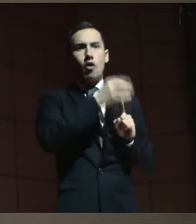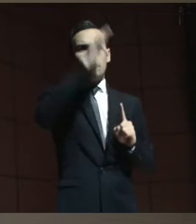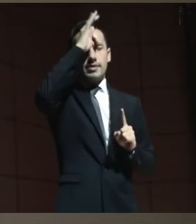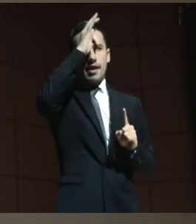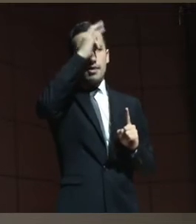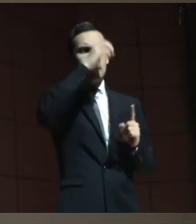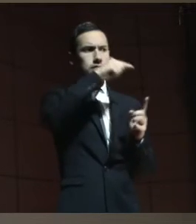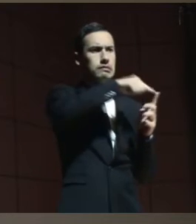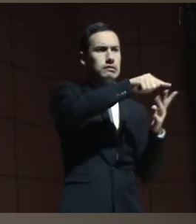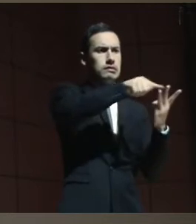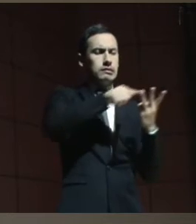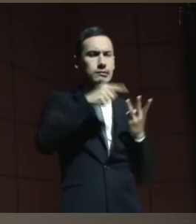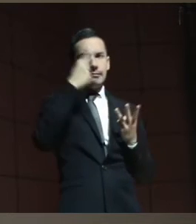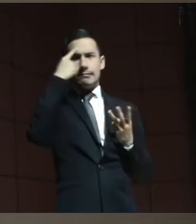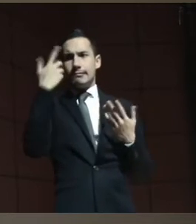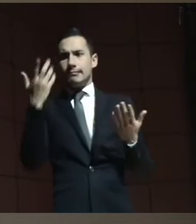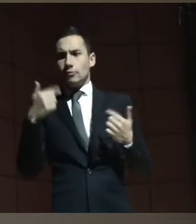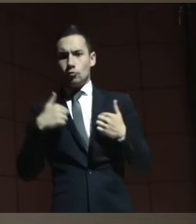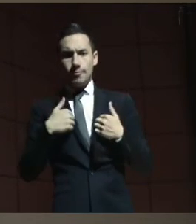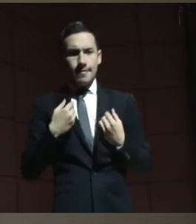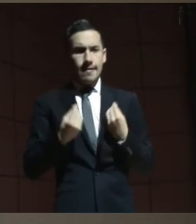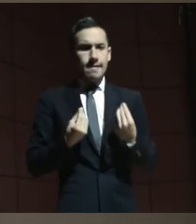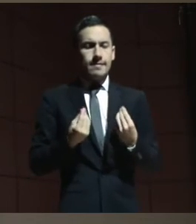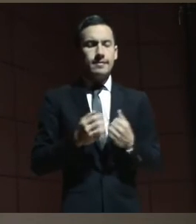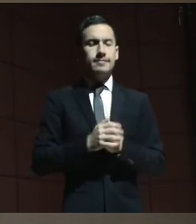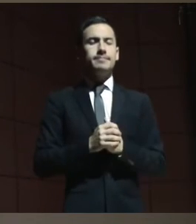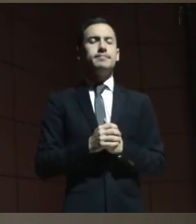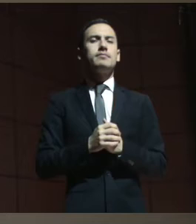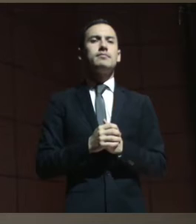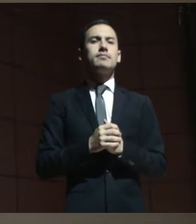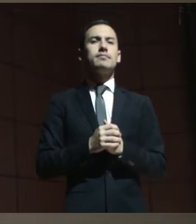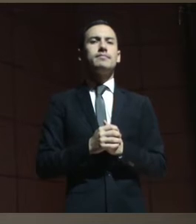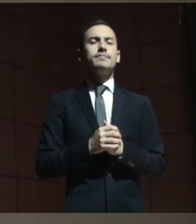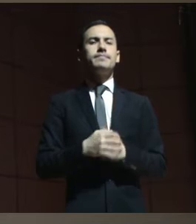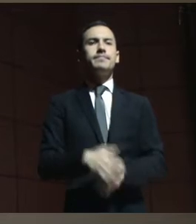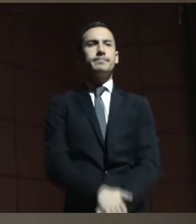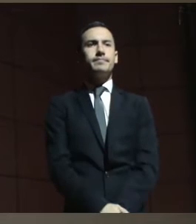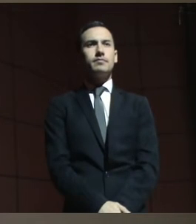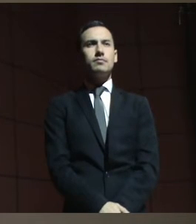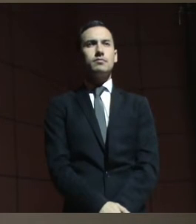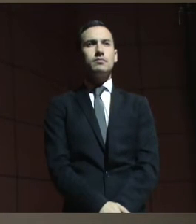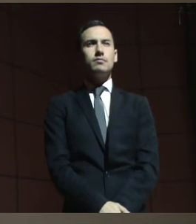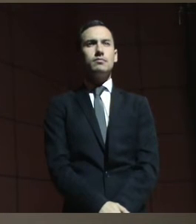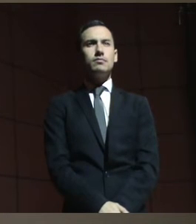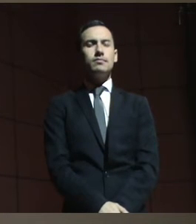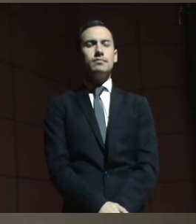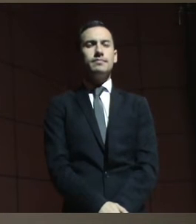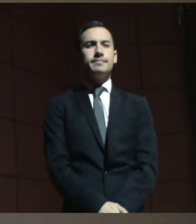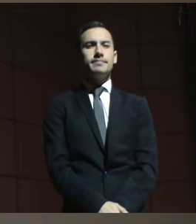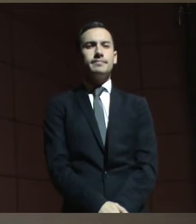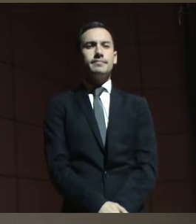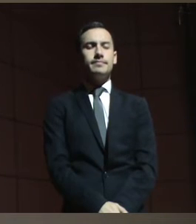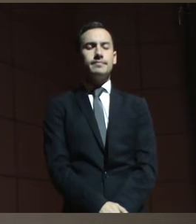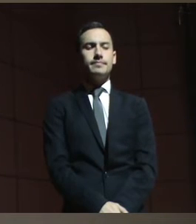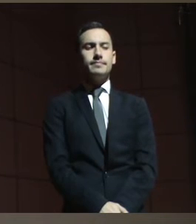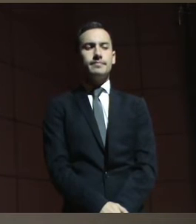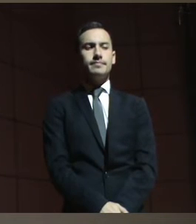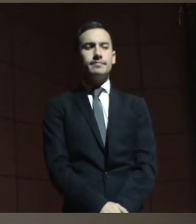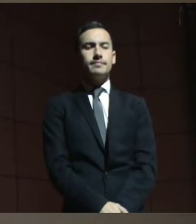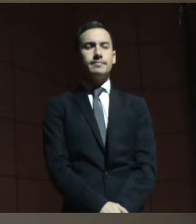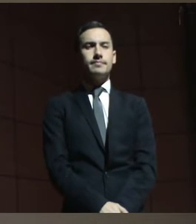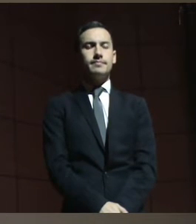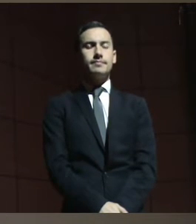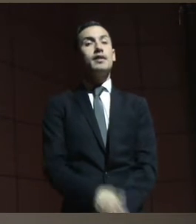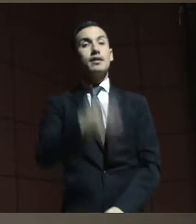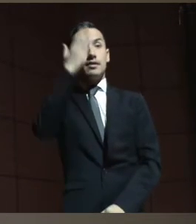Entonces, lo único que nos quedó entre nosotras, desde lo que era el ejercicio de